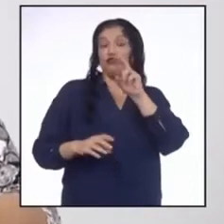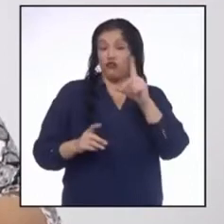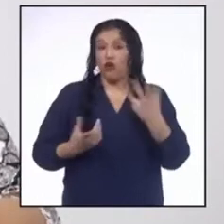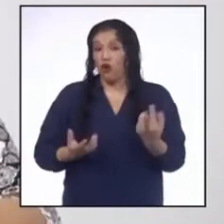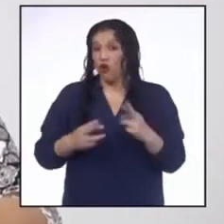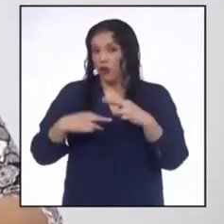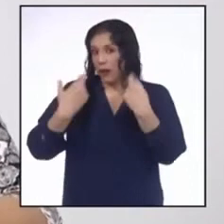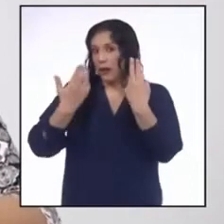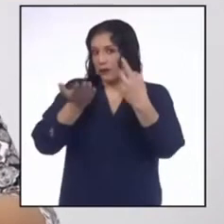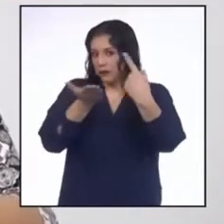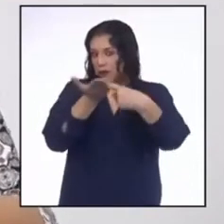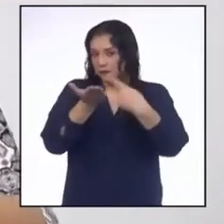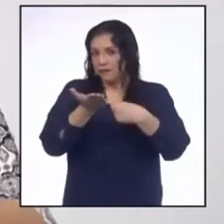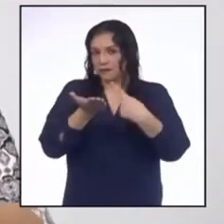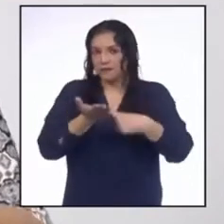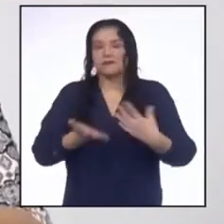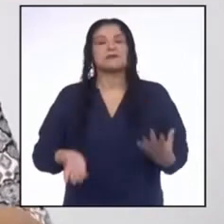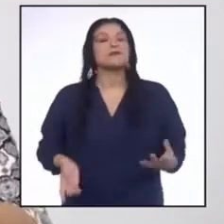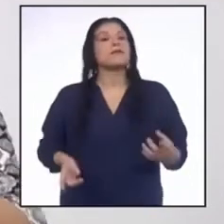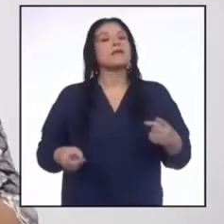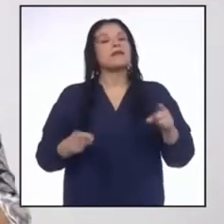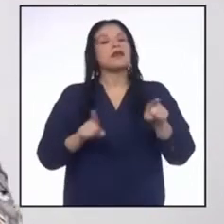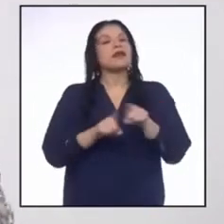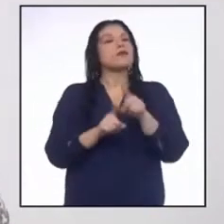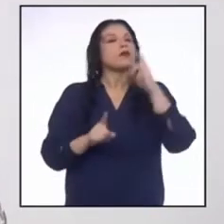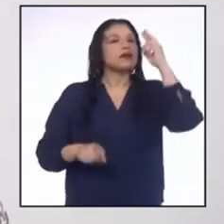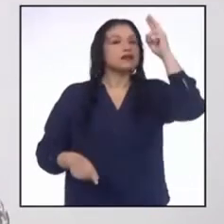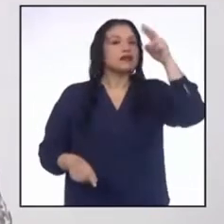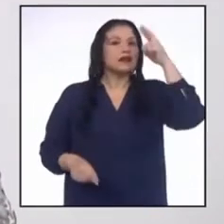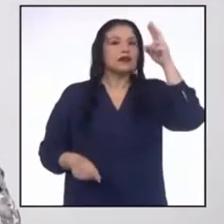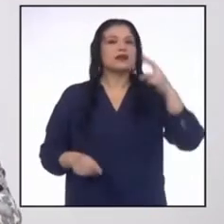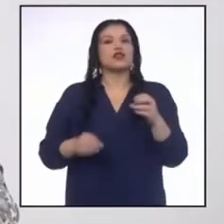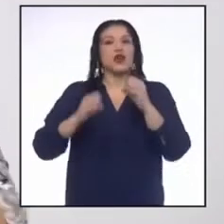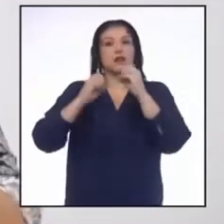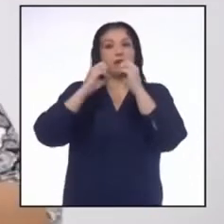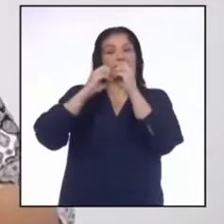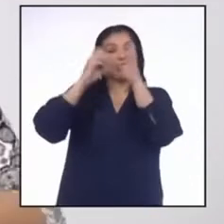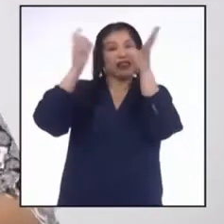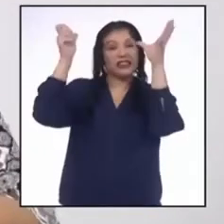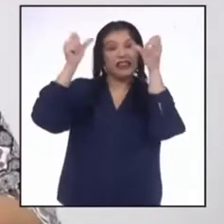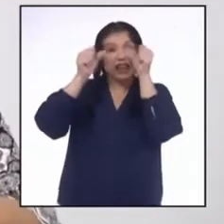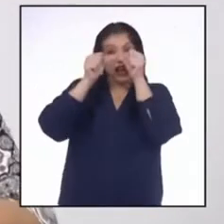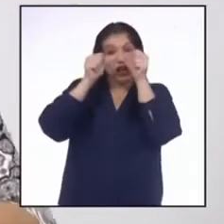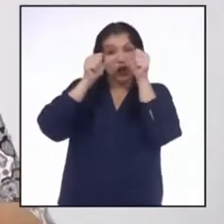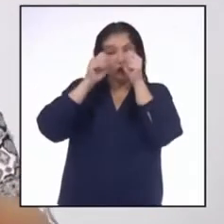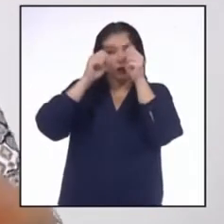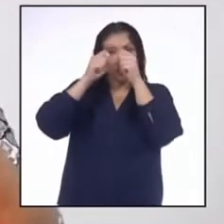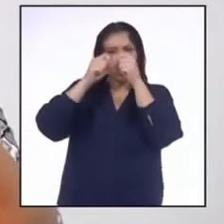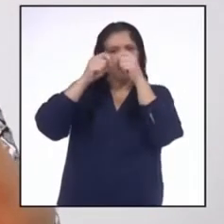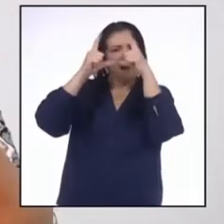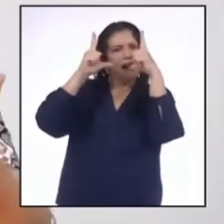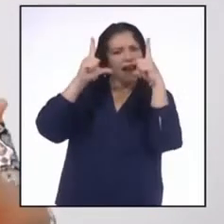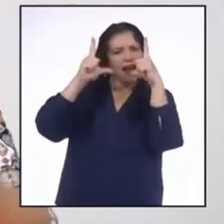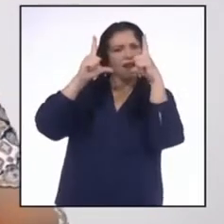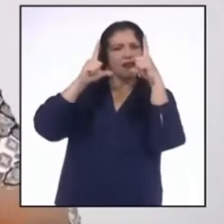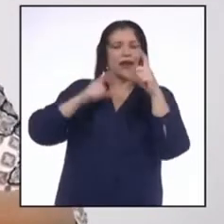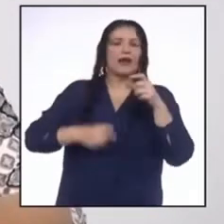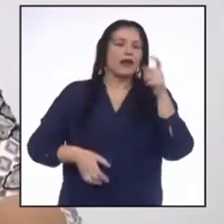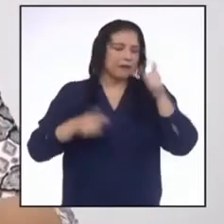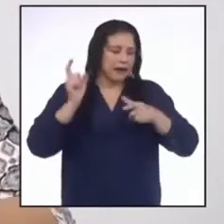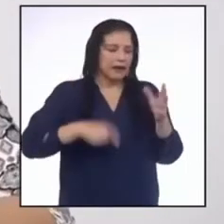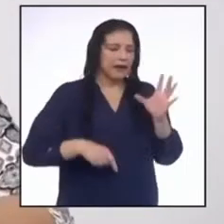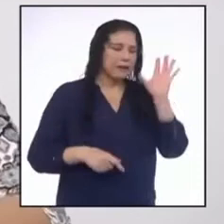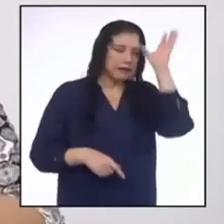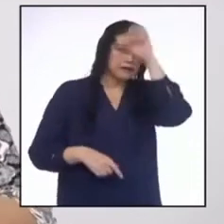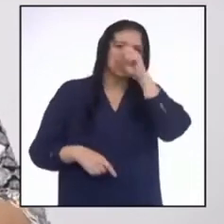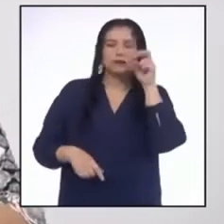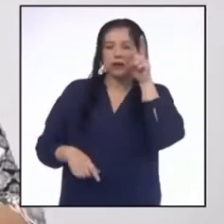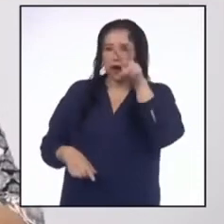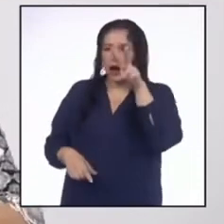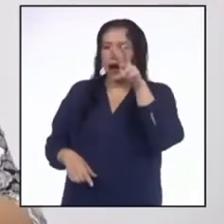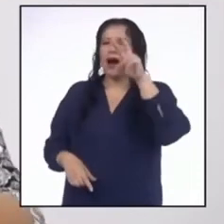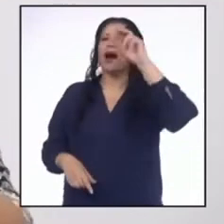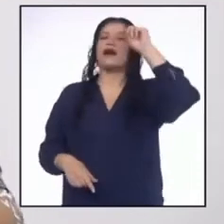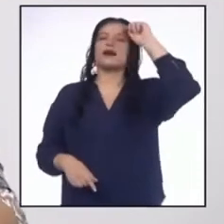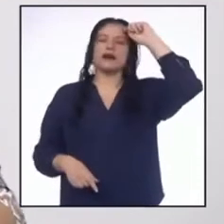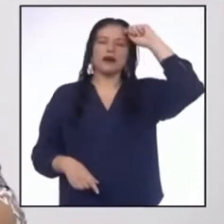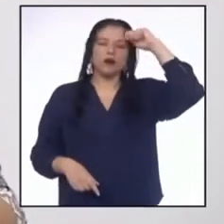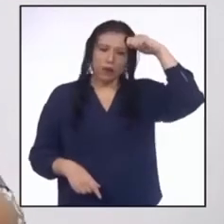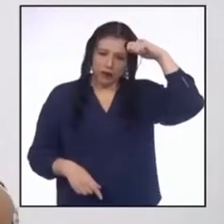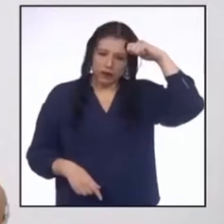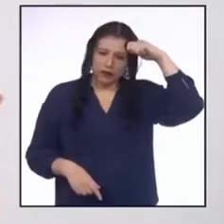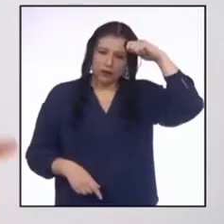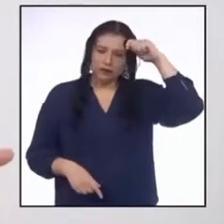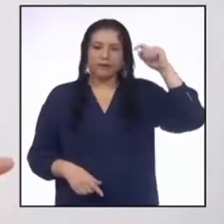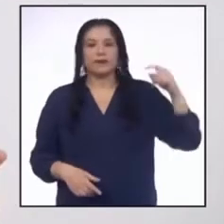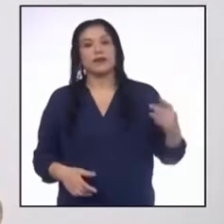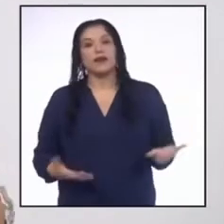precisamente. Y por eso ponen la fecha en tamaño grande para que la gente recuerde cuándo es